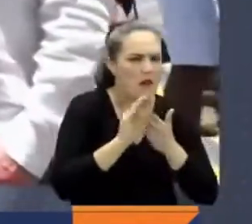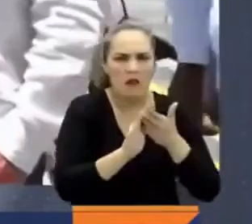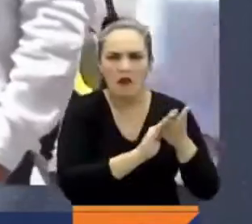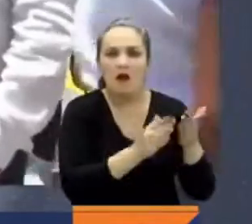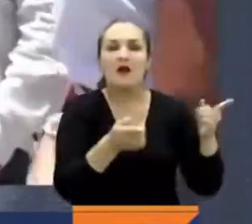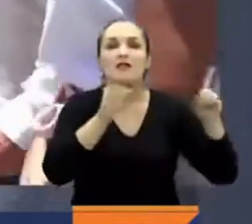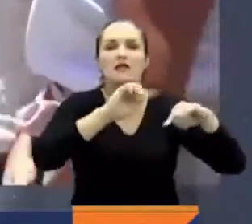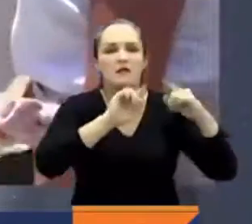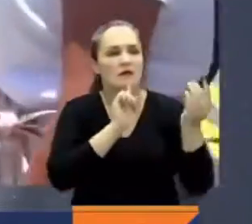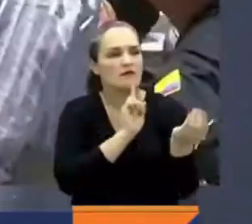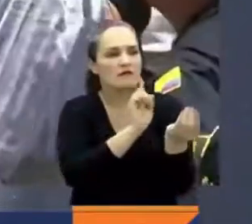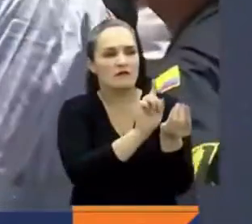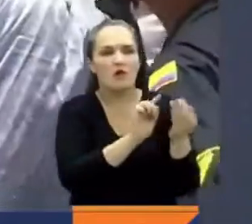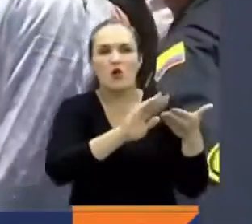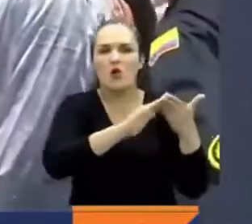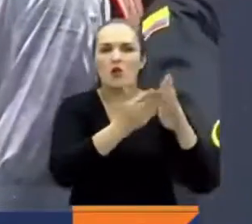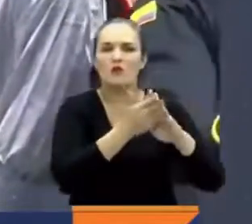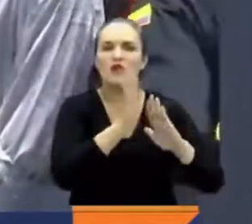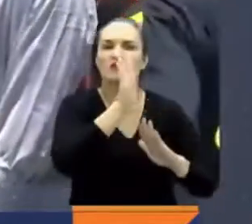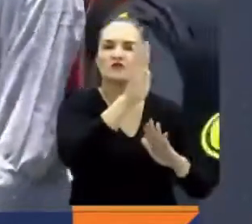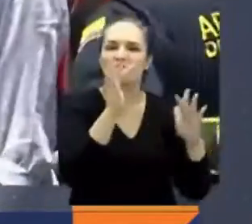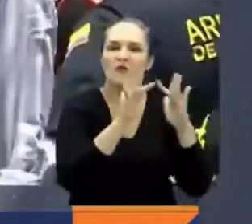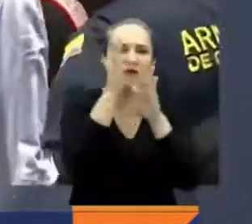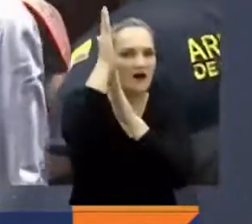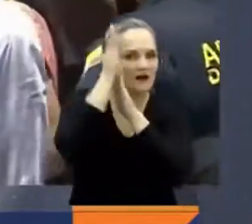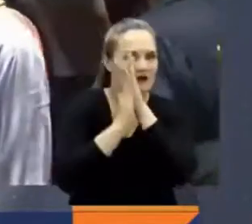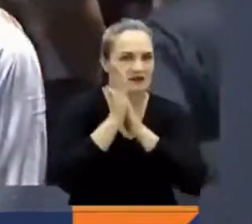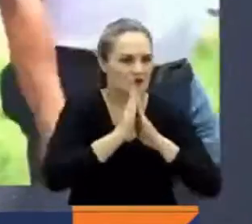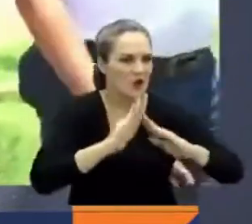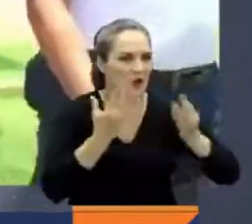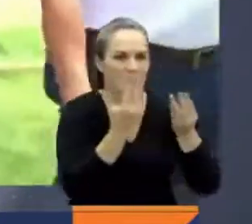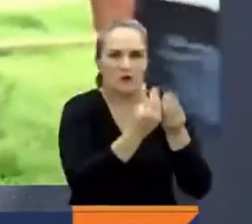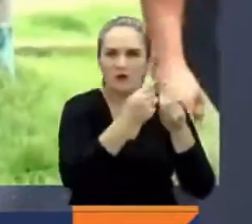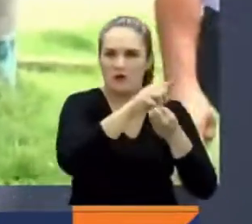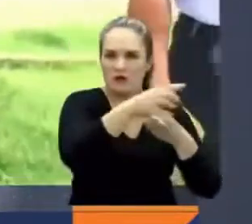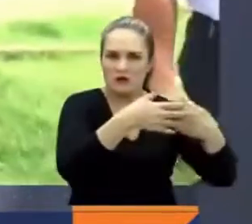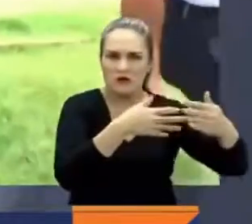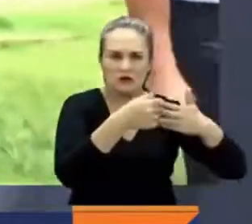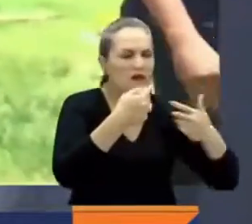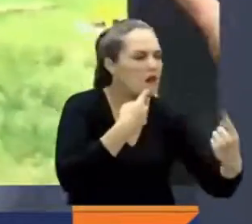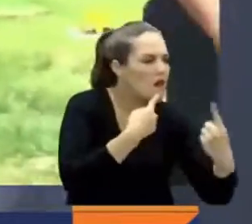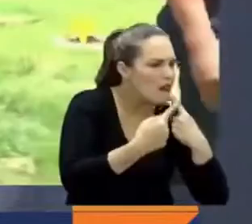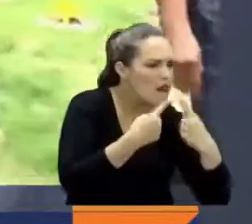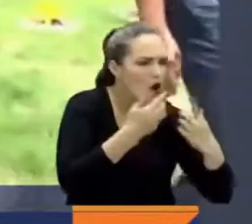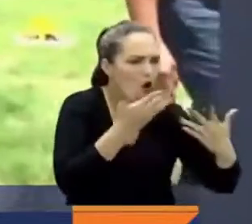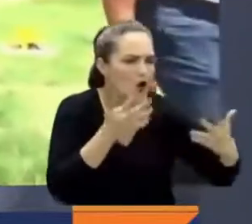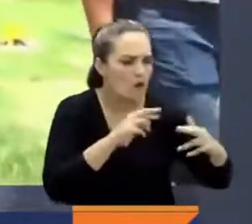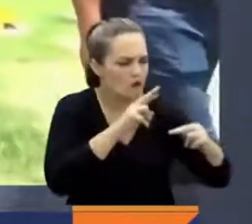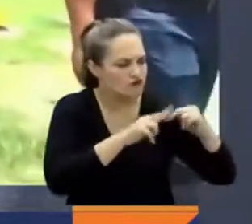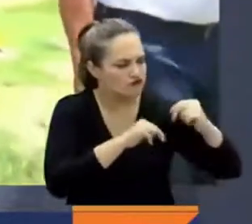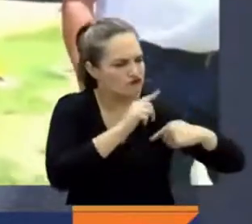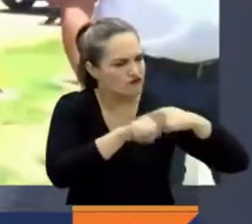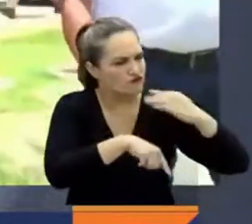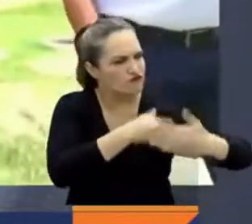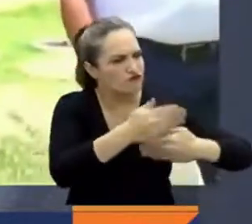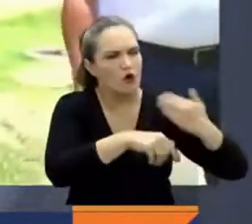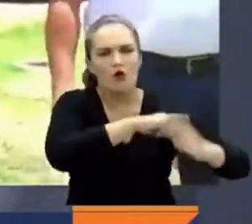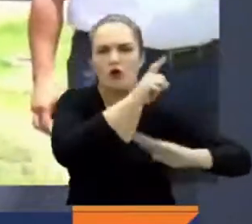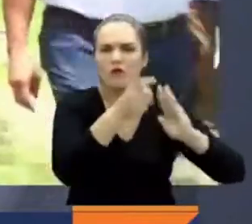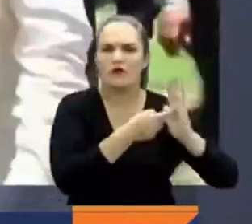se reunió con Comunidad Reisal, donde conversaron de diferentes temas para avanzar en la reconstrucción total del archipiélago.